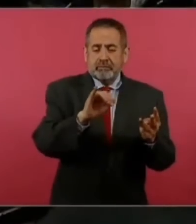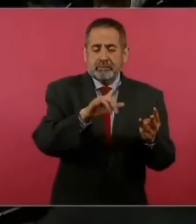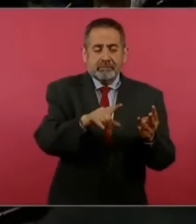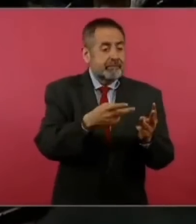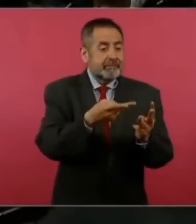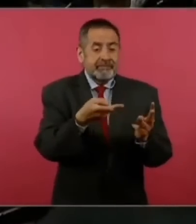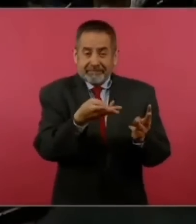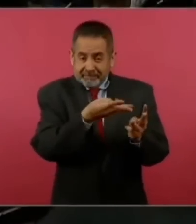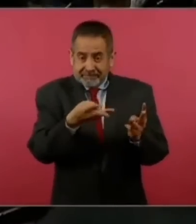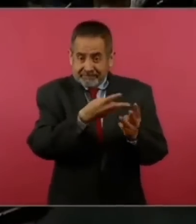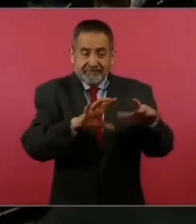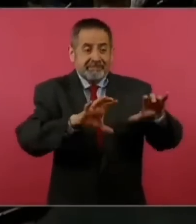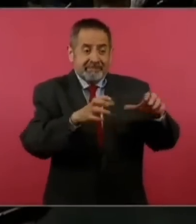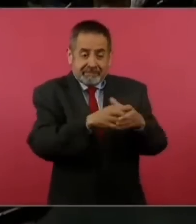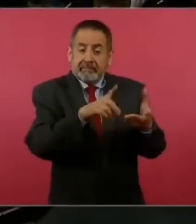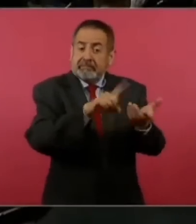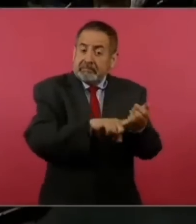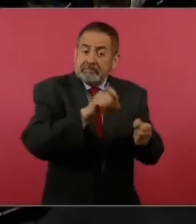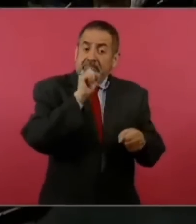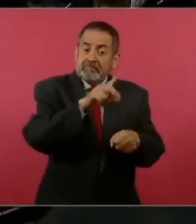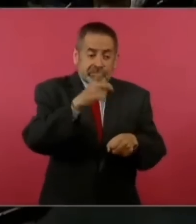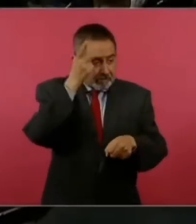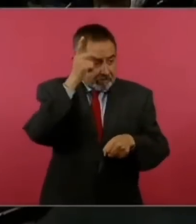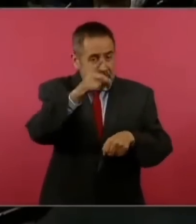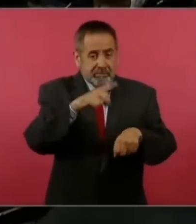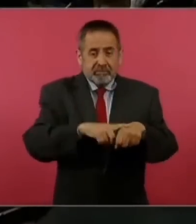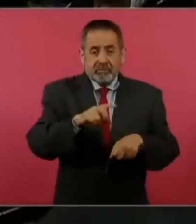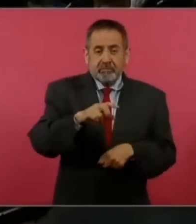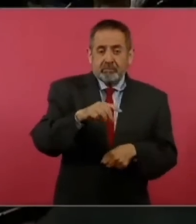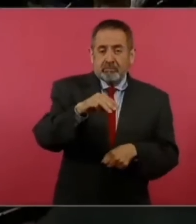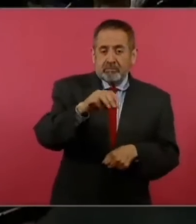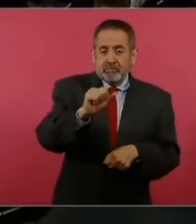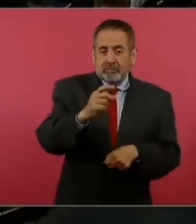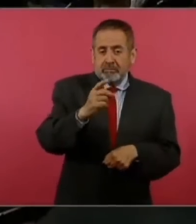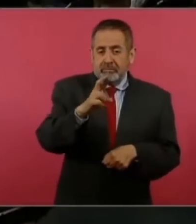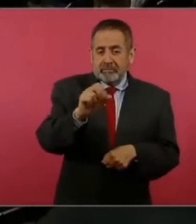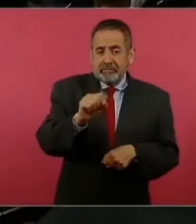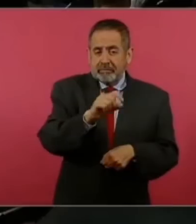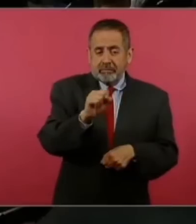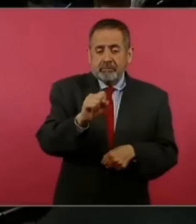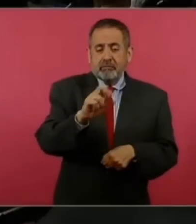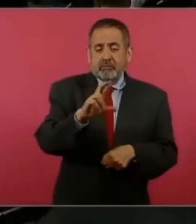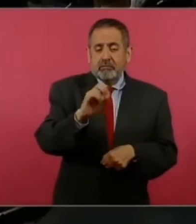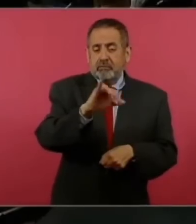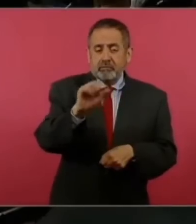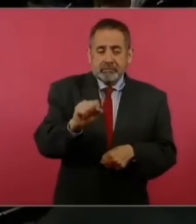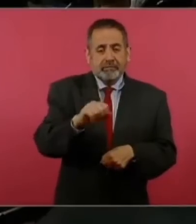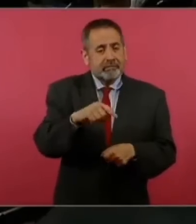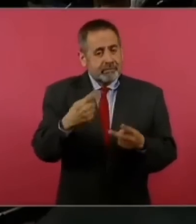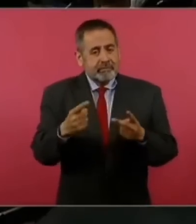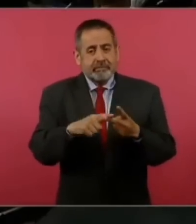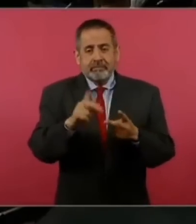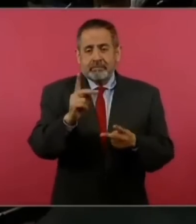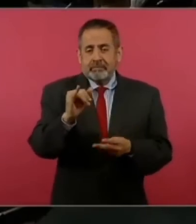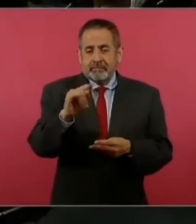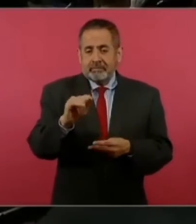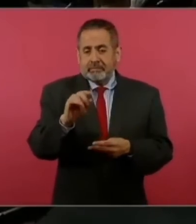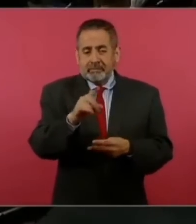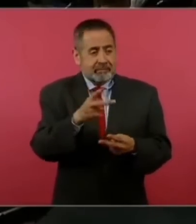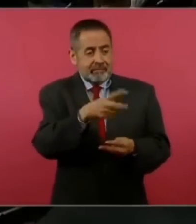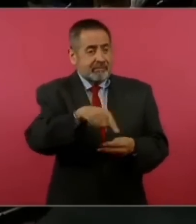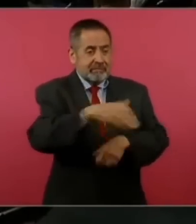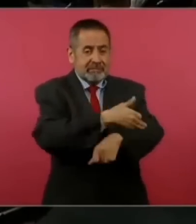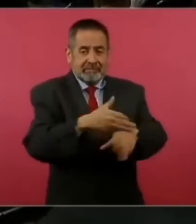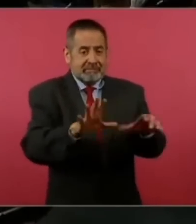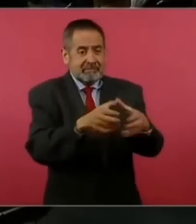este clan madrazo rojas madrazo pintado y ni king axona por